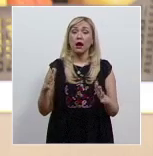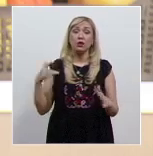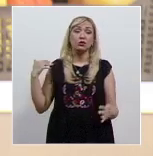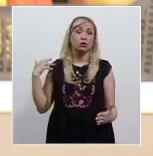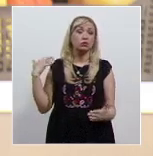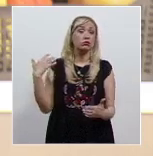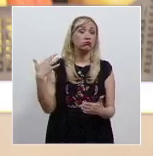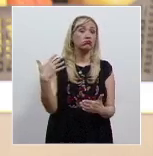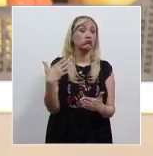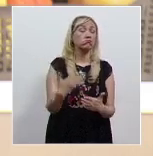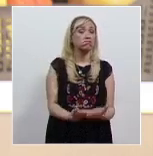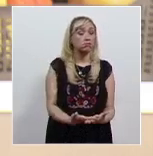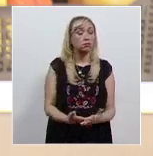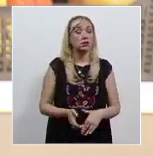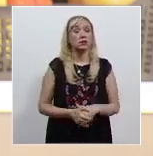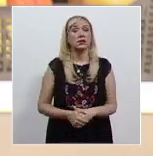década.